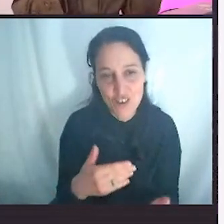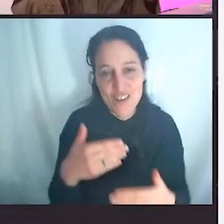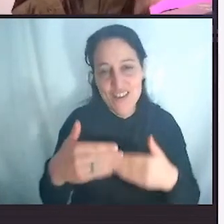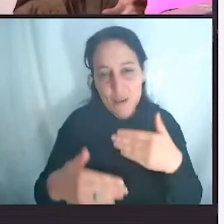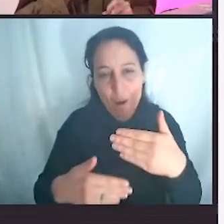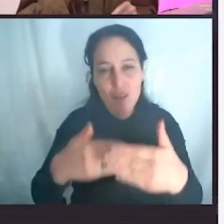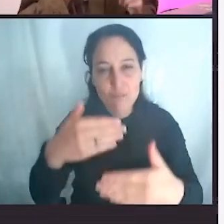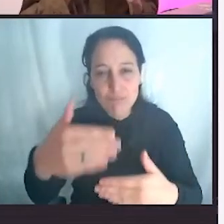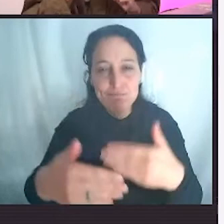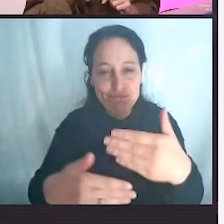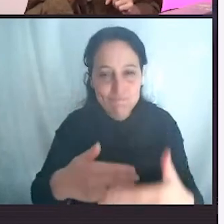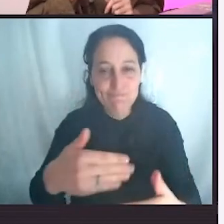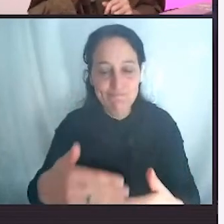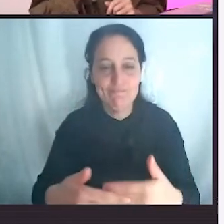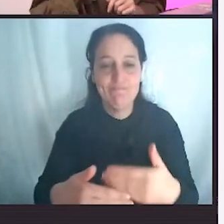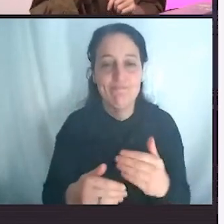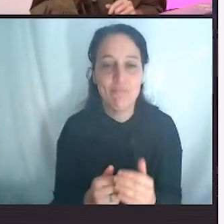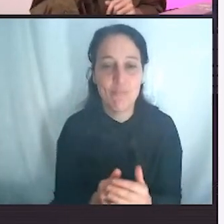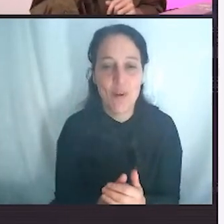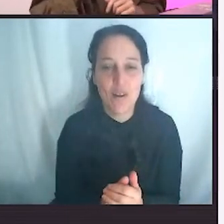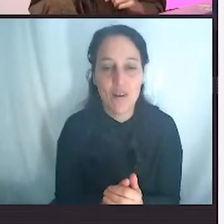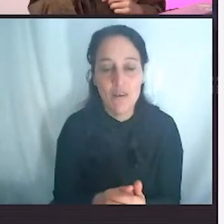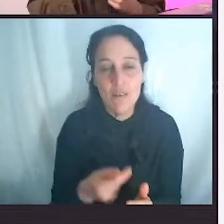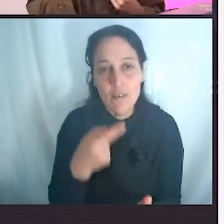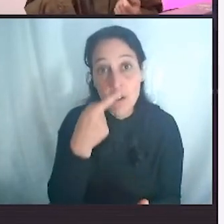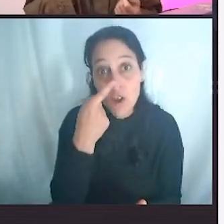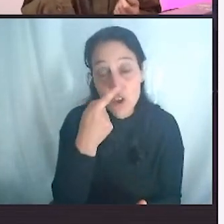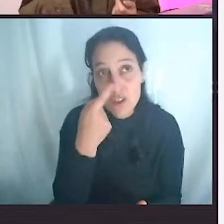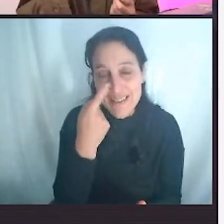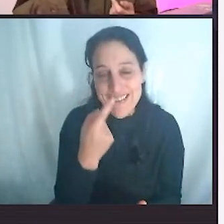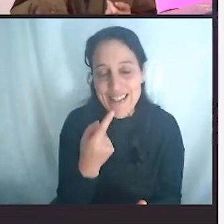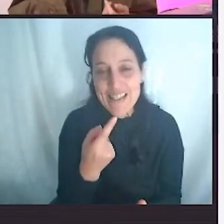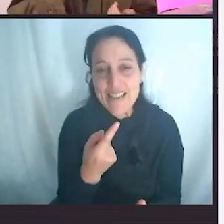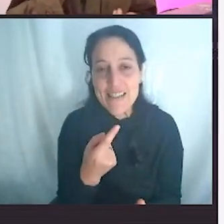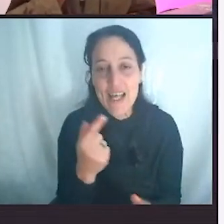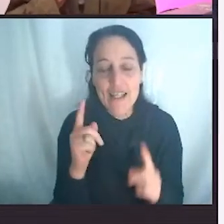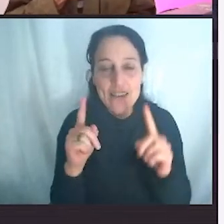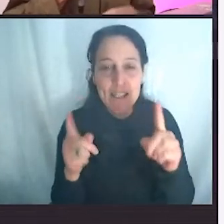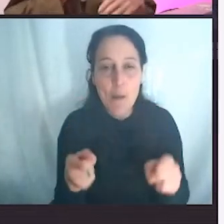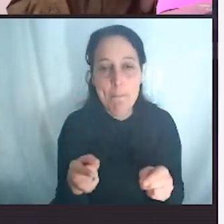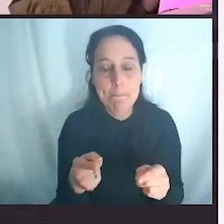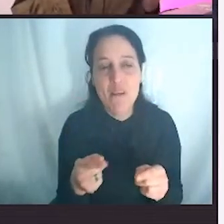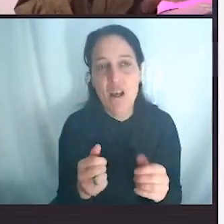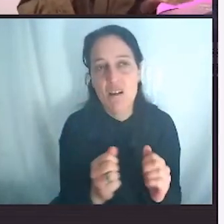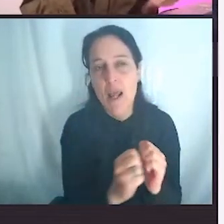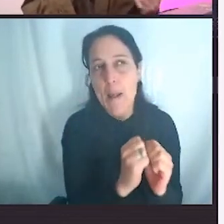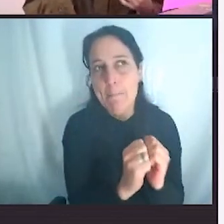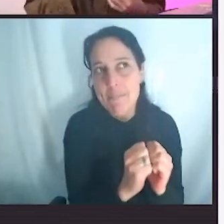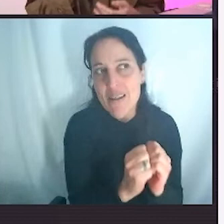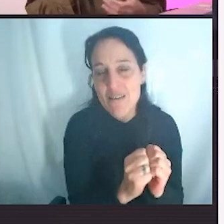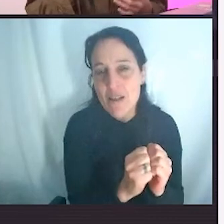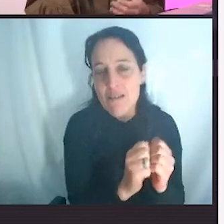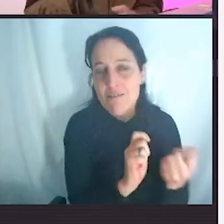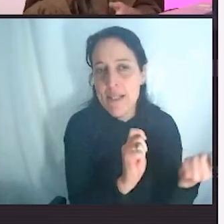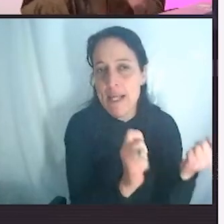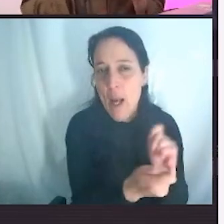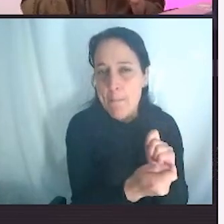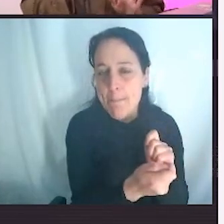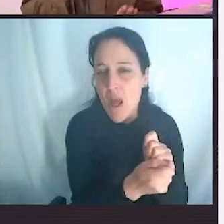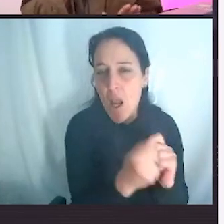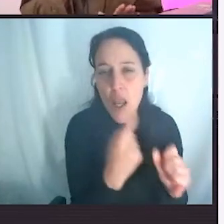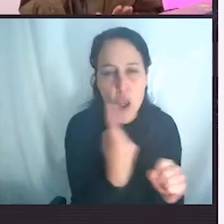se van integrando al sistema. Pero algo que nos interesa mucho también son aquellas empresas que tal vez no pueden cambiar sus operaciones para dejar de usar plástico